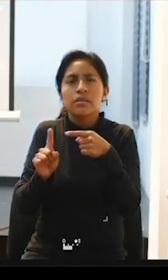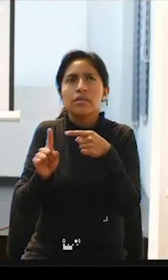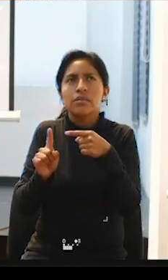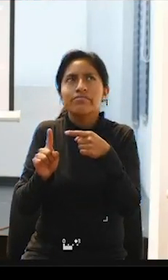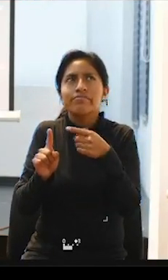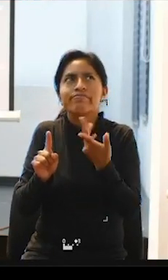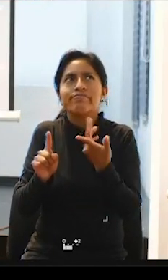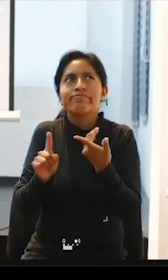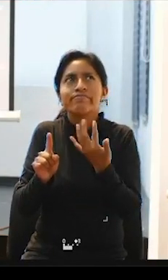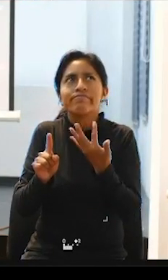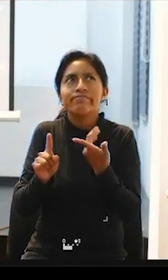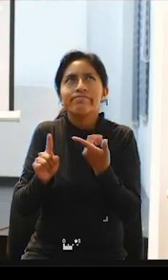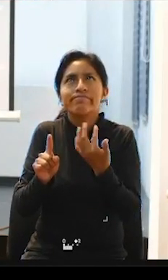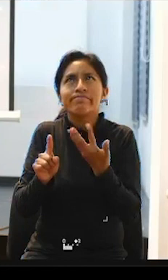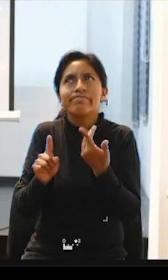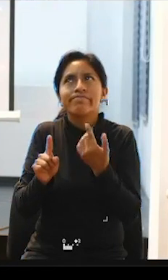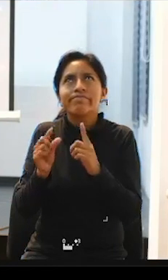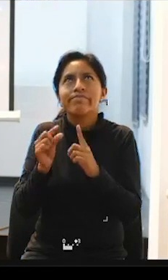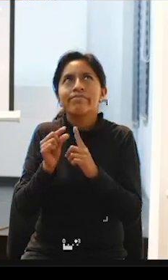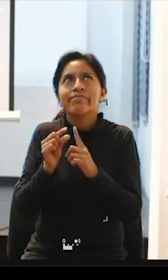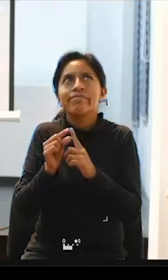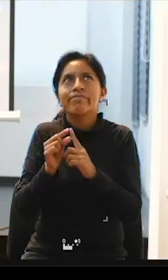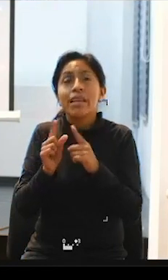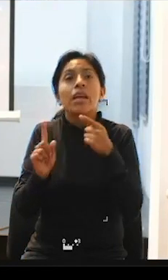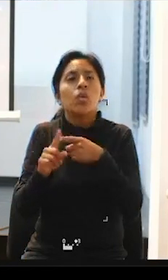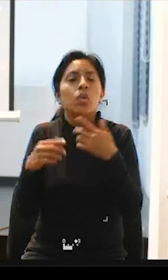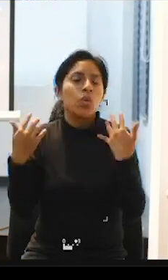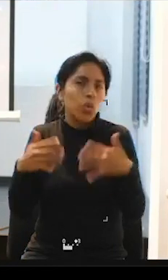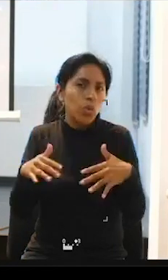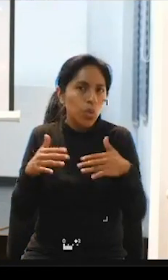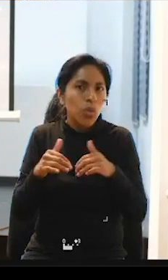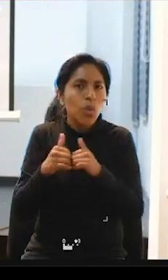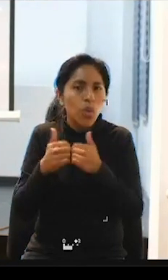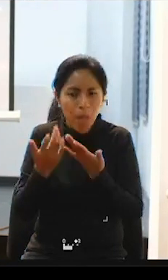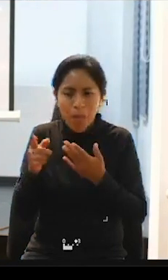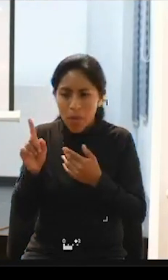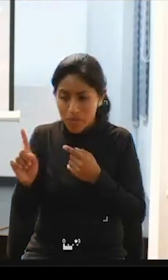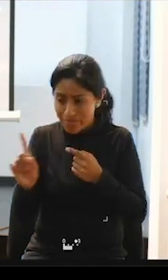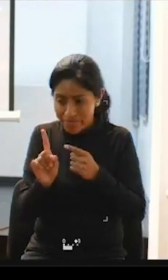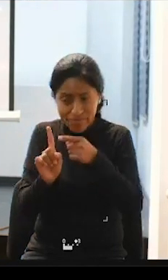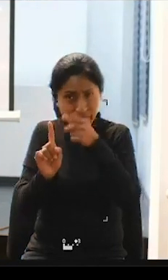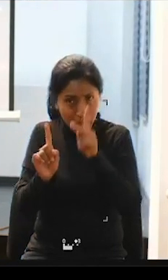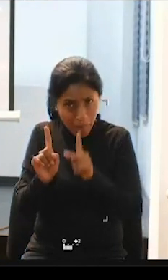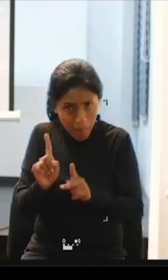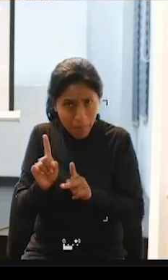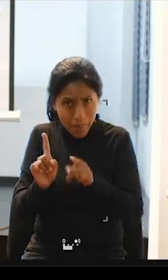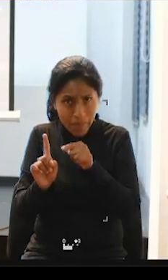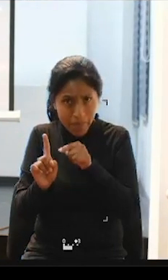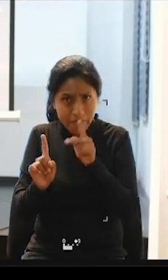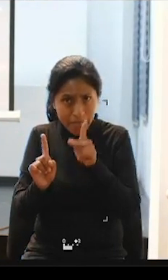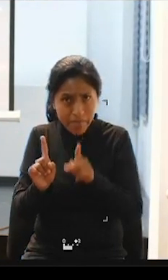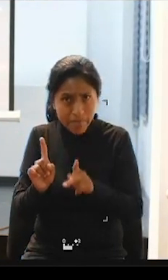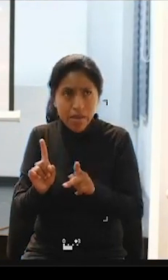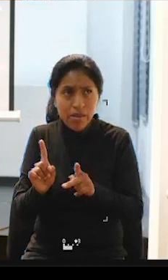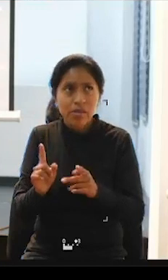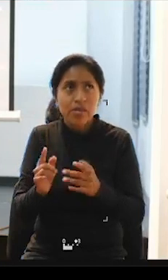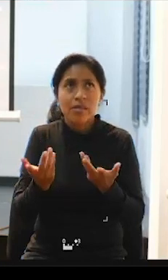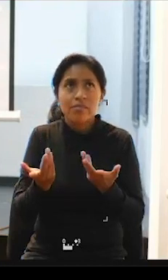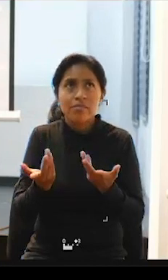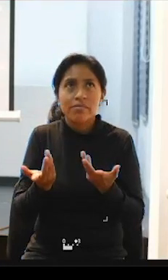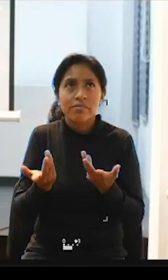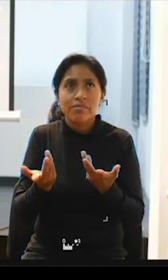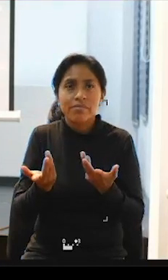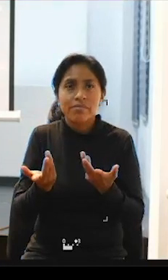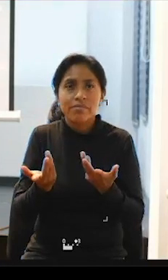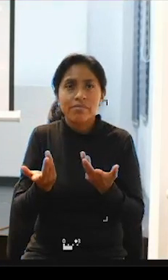una palabra bonita y grande es un recurso realmente esencial